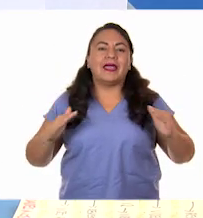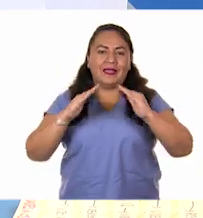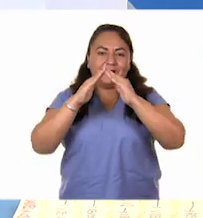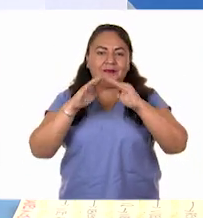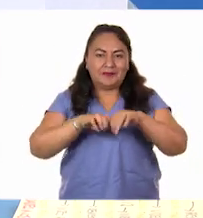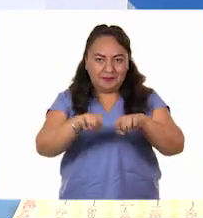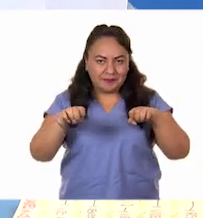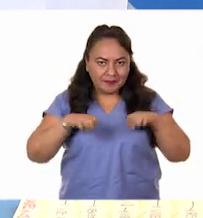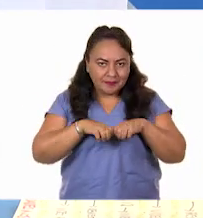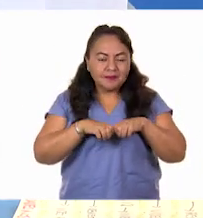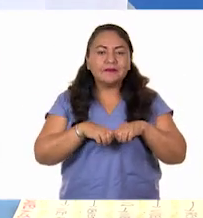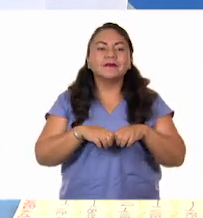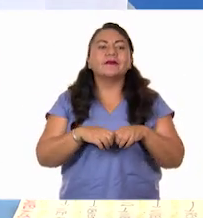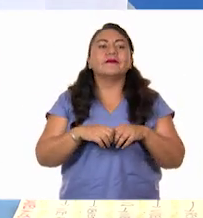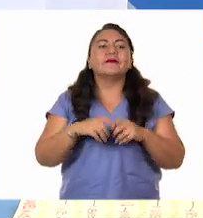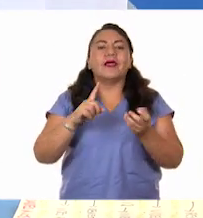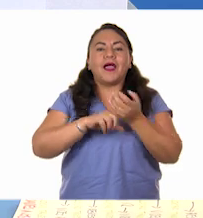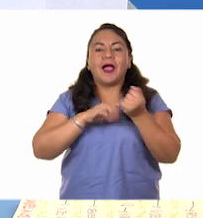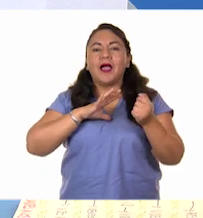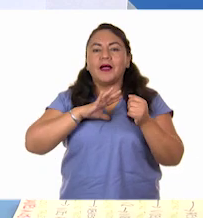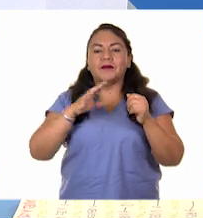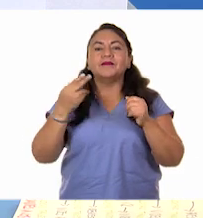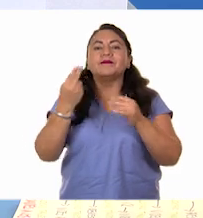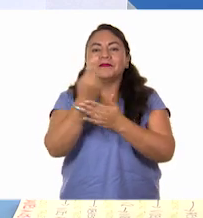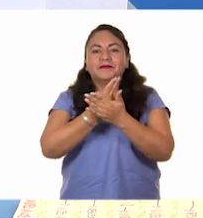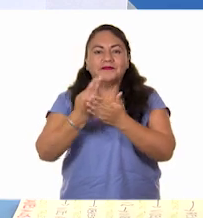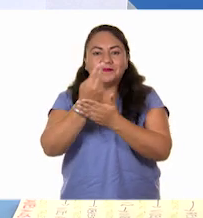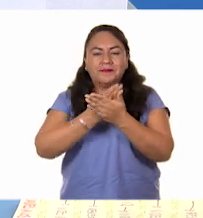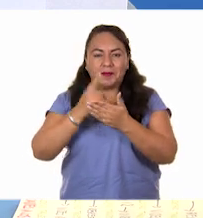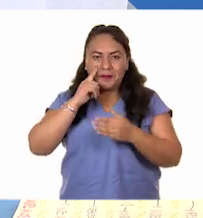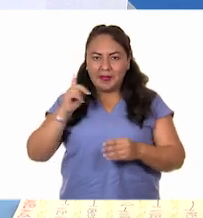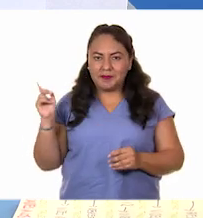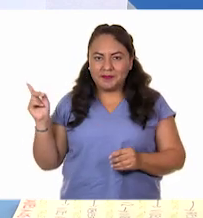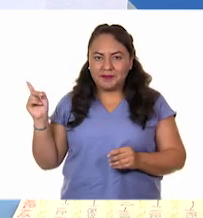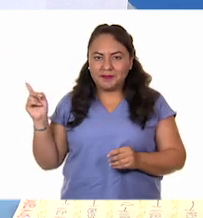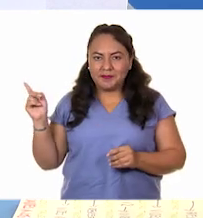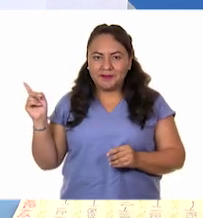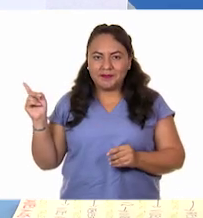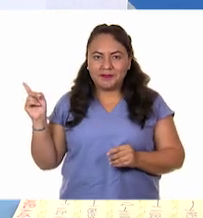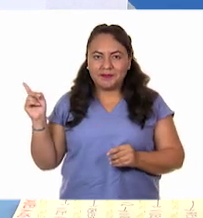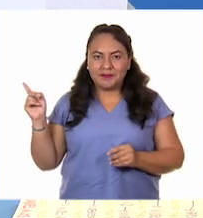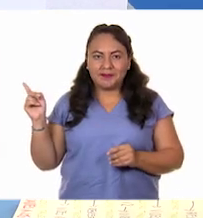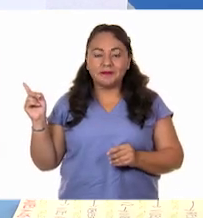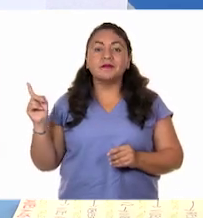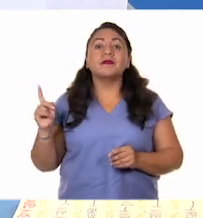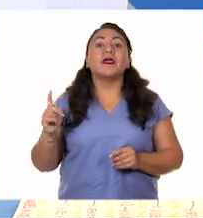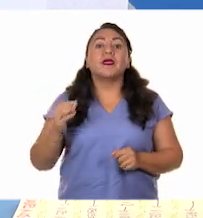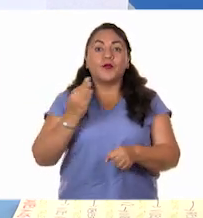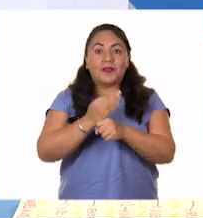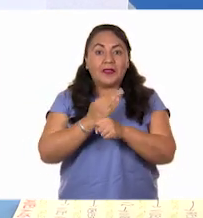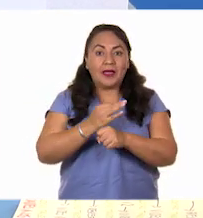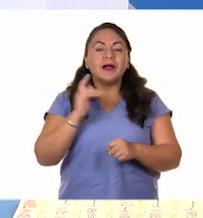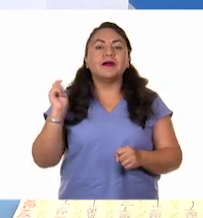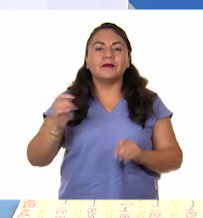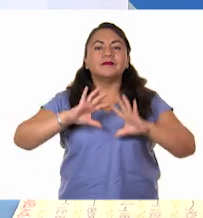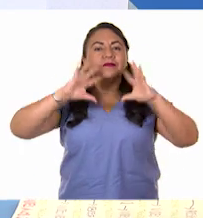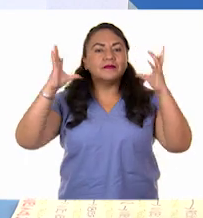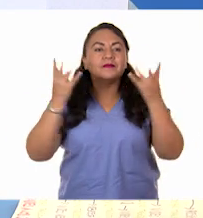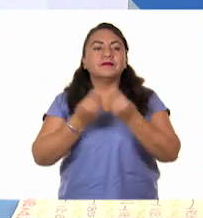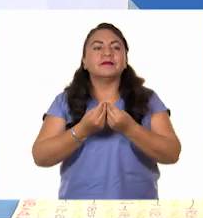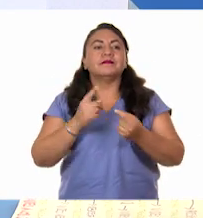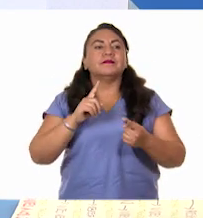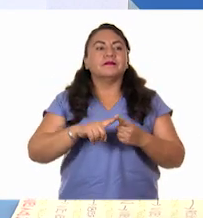ahí está el cuerpo que le da este nombre a este equipo. Y como acabamos de ver, está integrado por